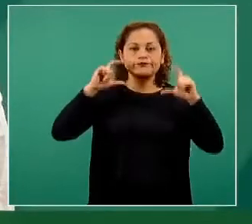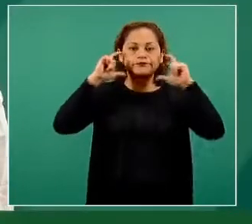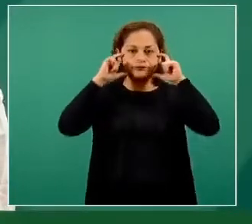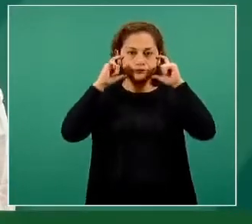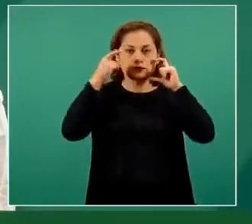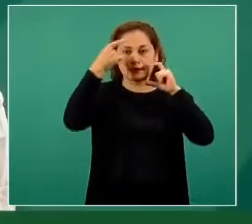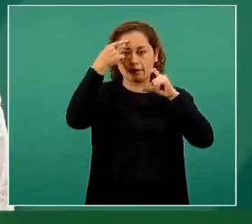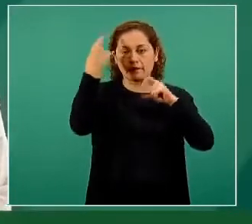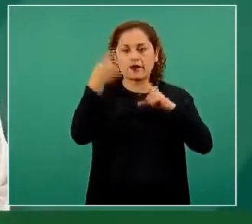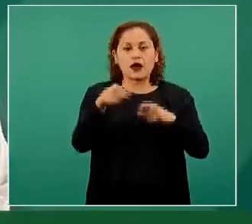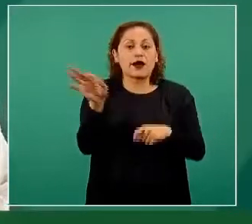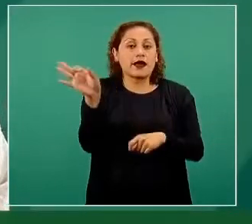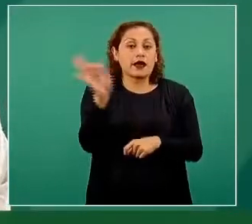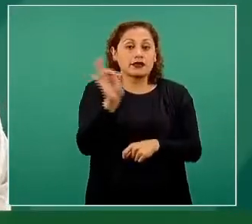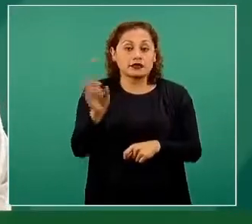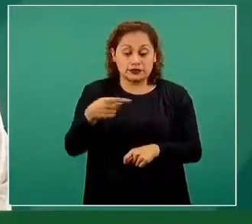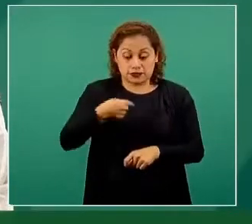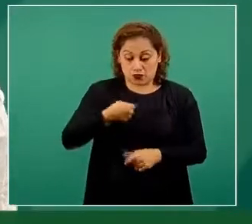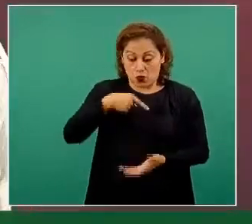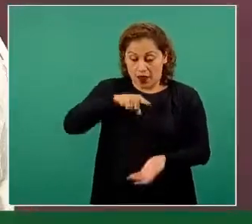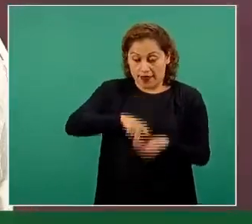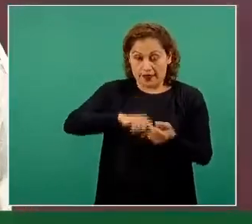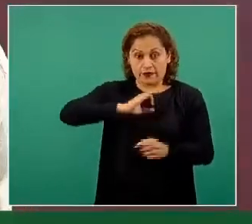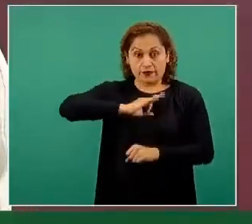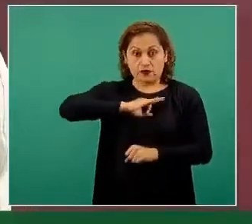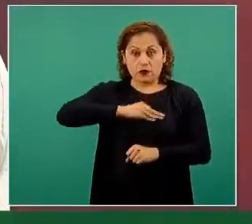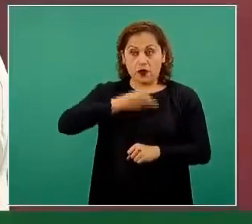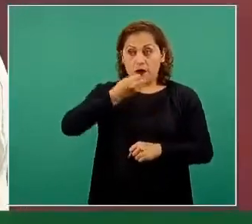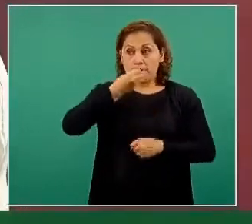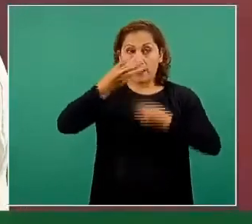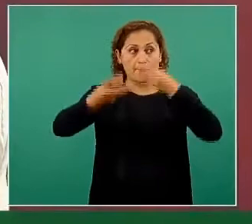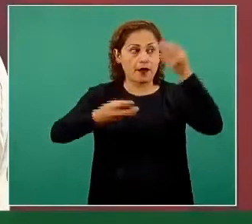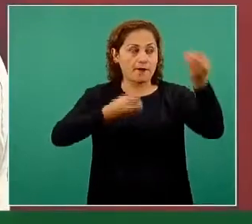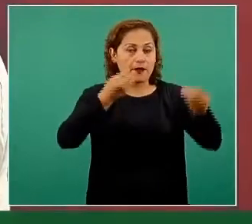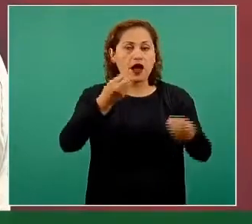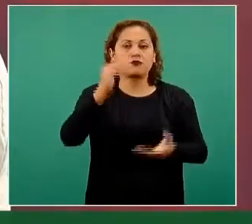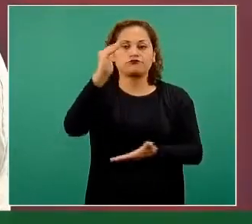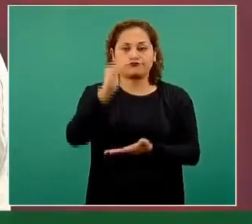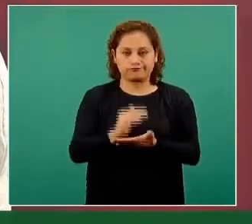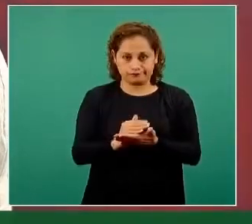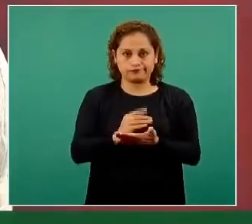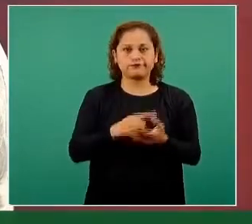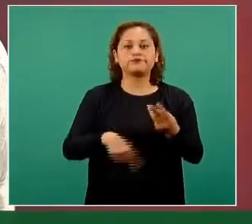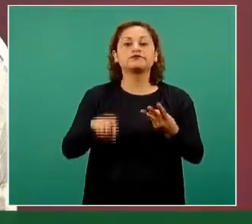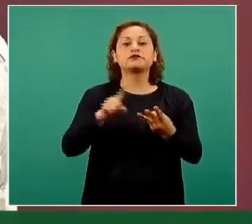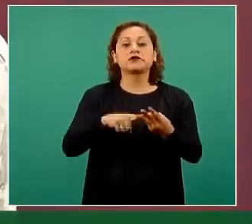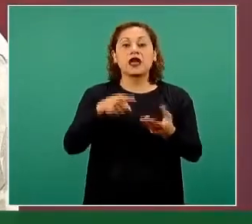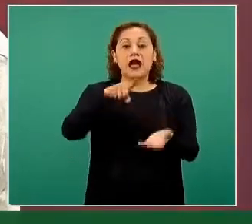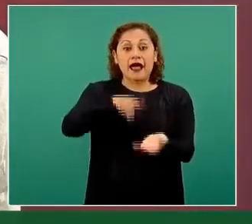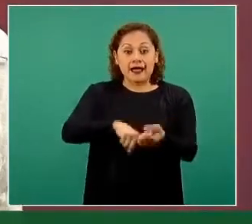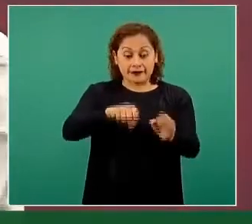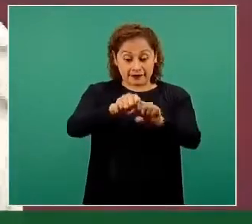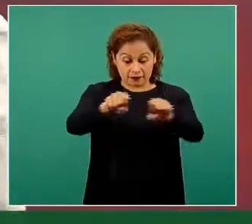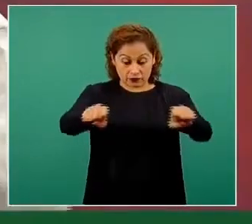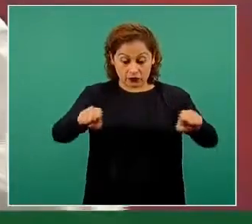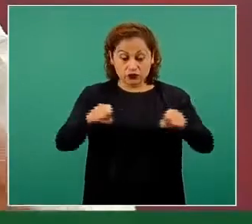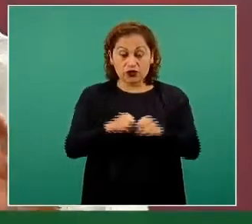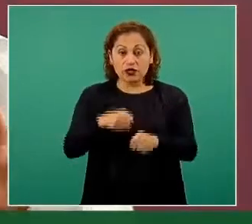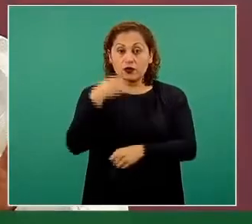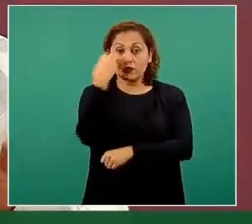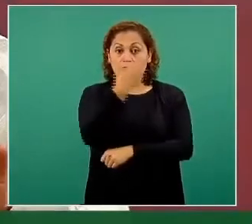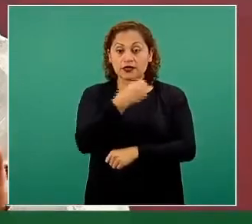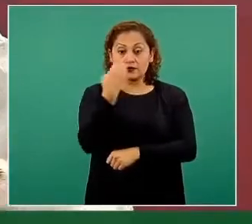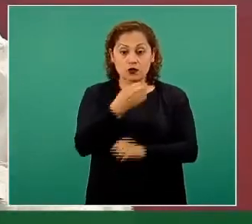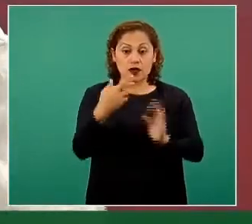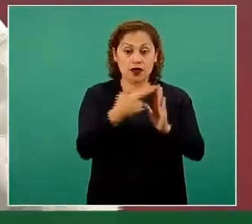lo transmita a las demás personas. En el salón de clases se ha dispuesto una serie de reglas básicas de